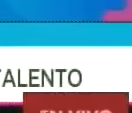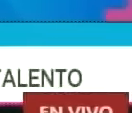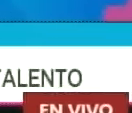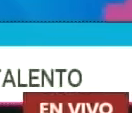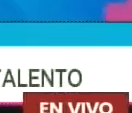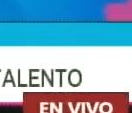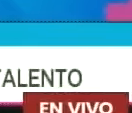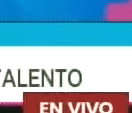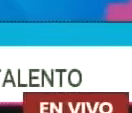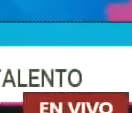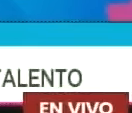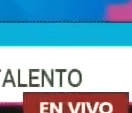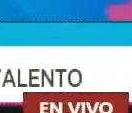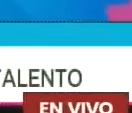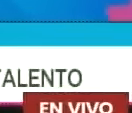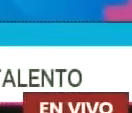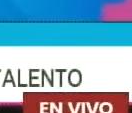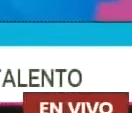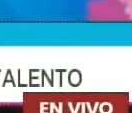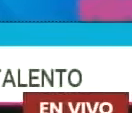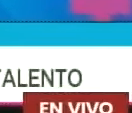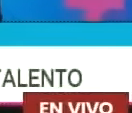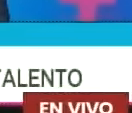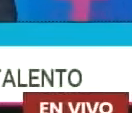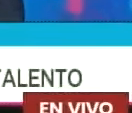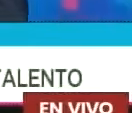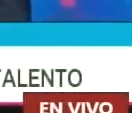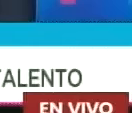Y le digo algo patarucos Tú no vas